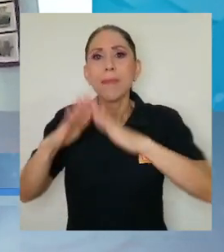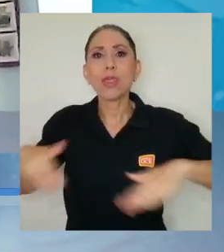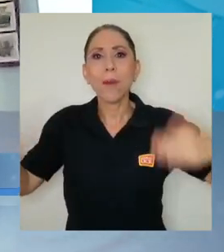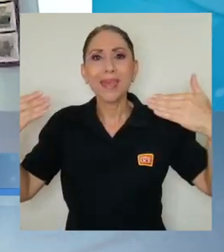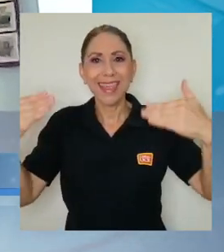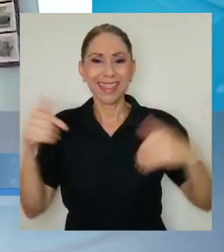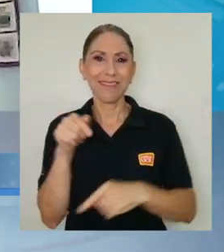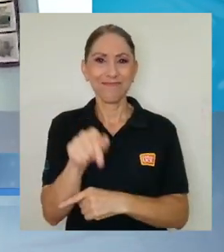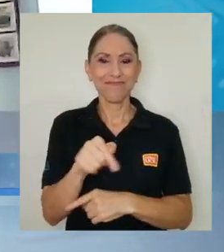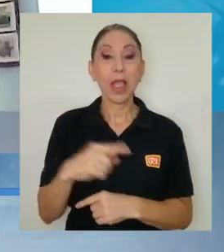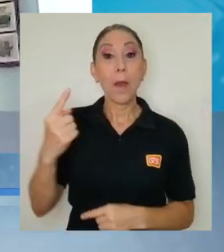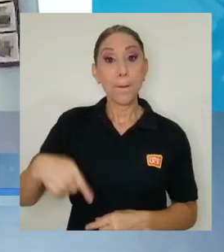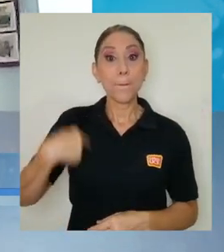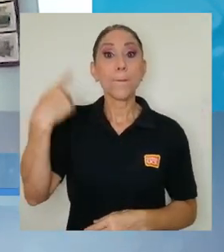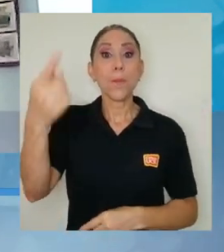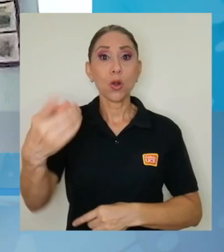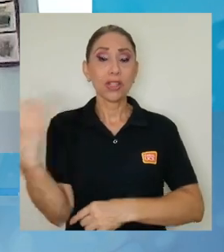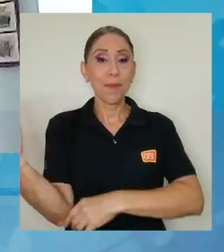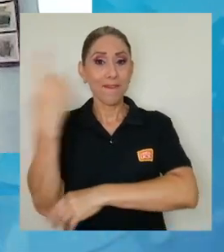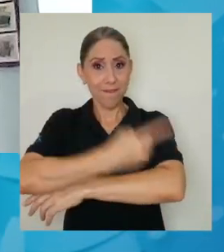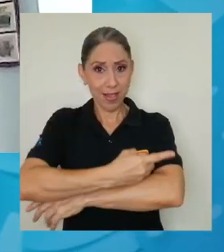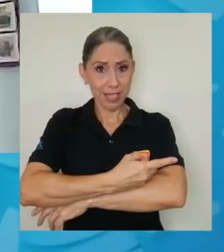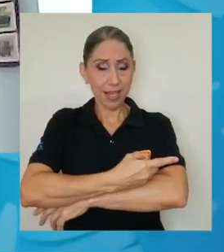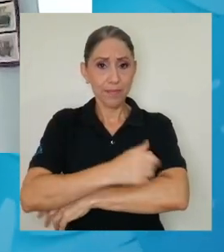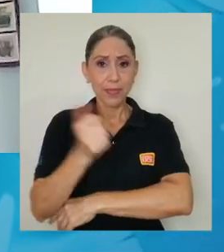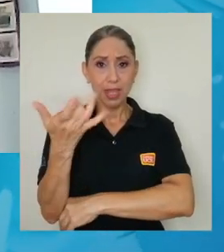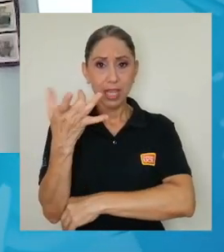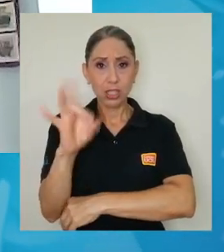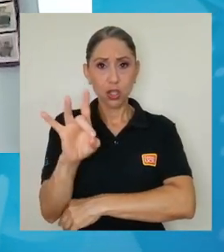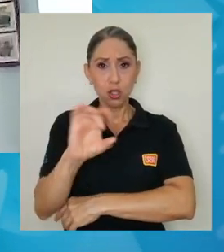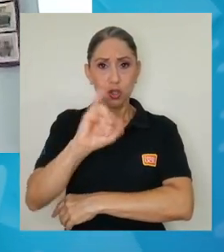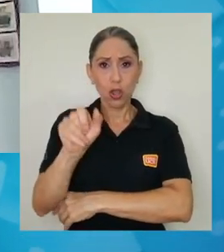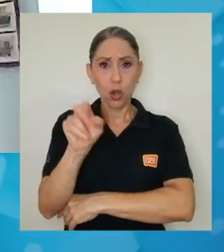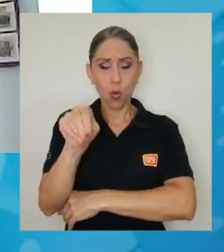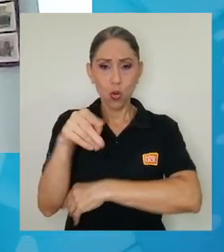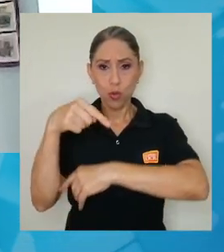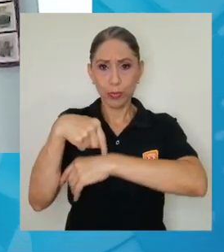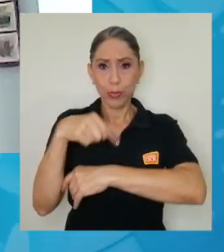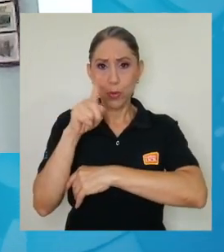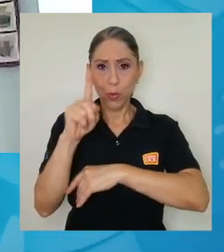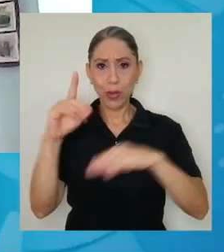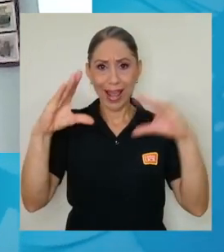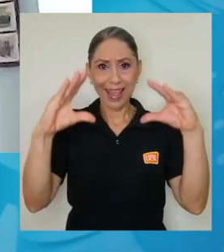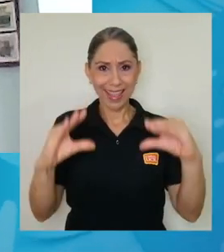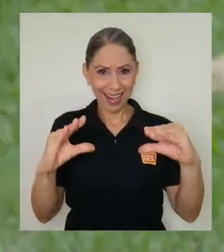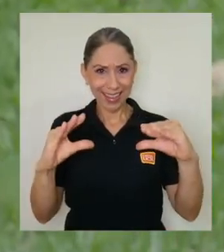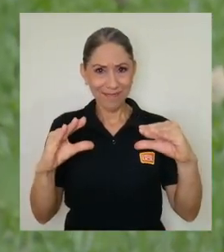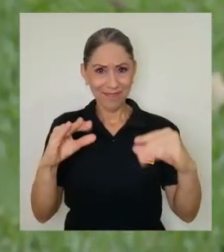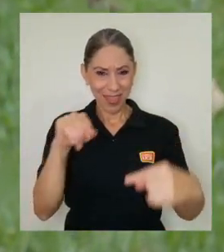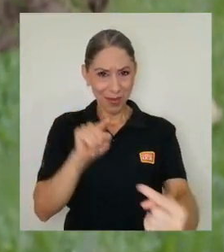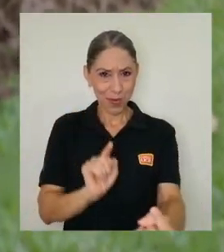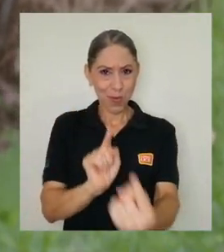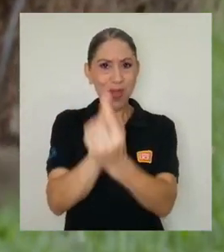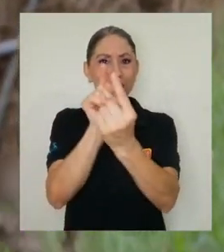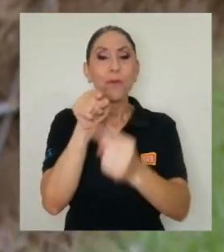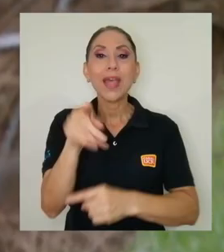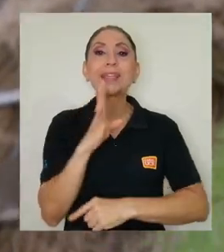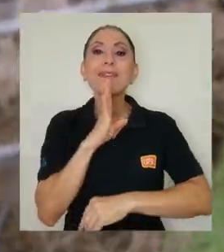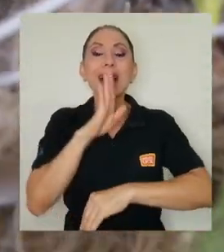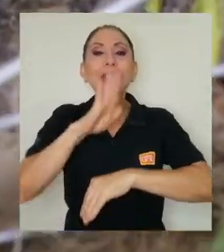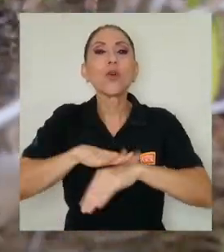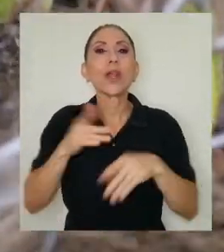El próximo, la próxima fecha que es el 18 de junio a la una de la tarde, se abordarán las